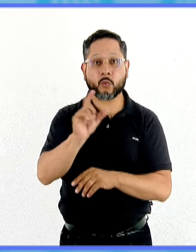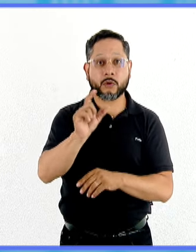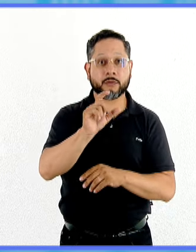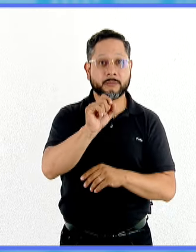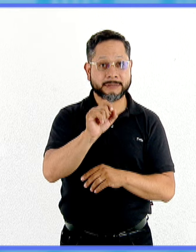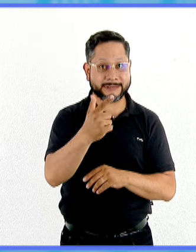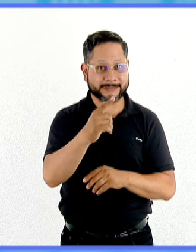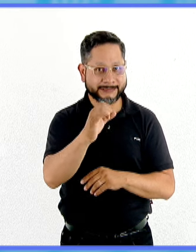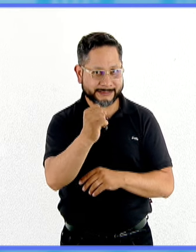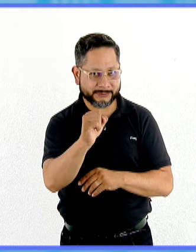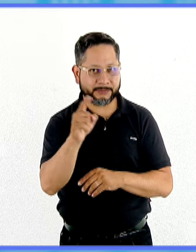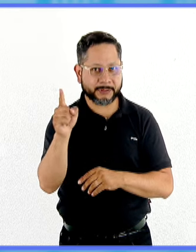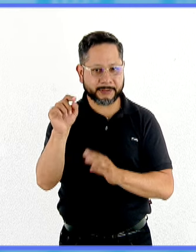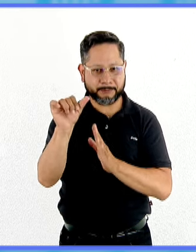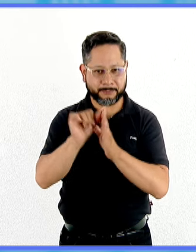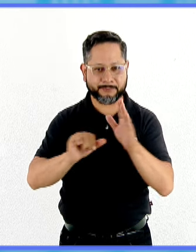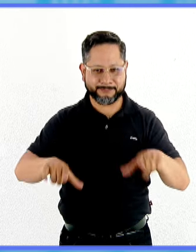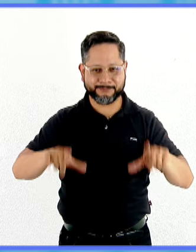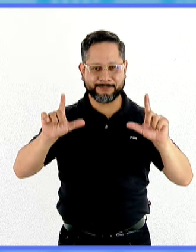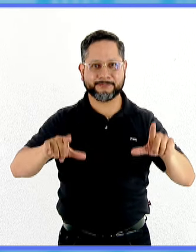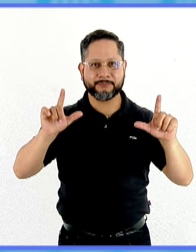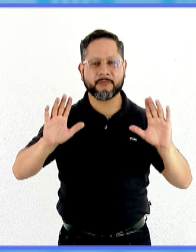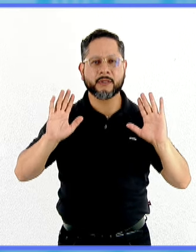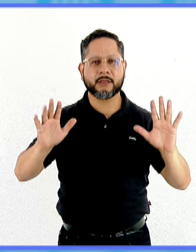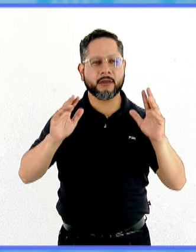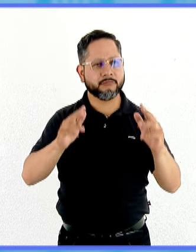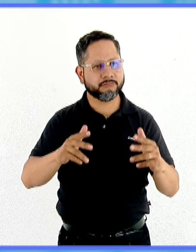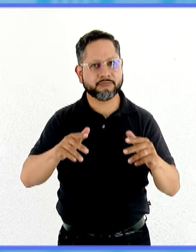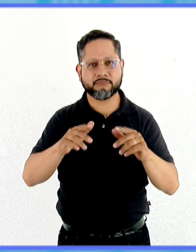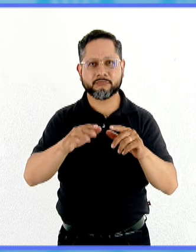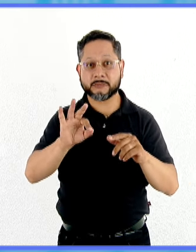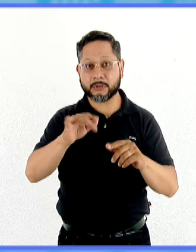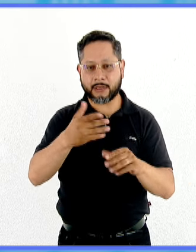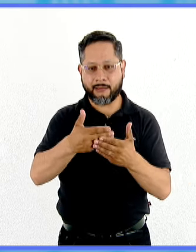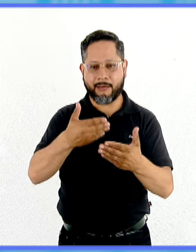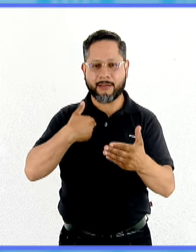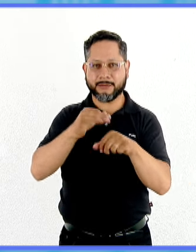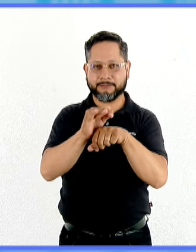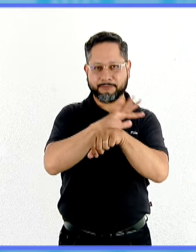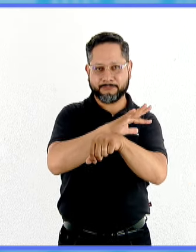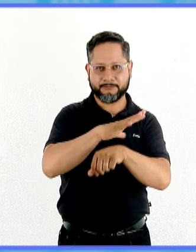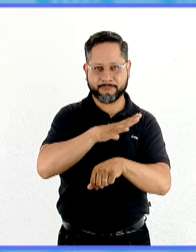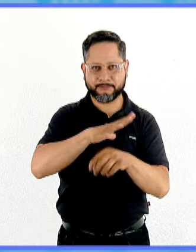la página del MUAC, esta sala virtual que abrió precisamente previo a la pandemia.